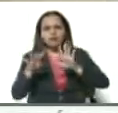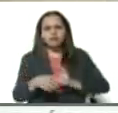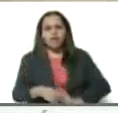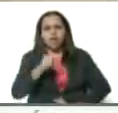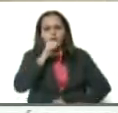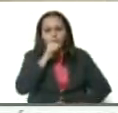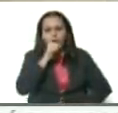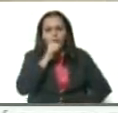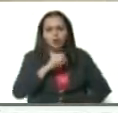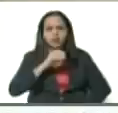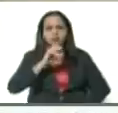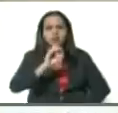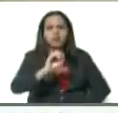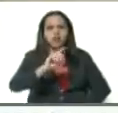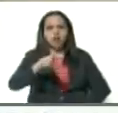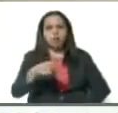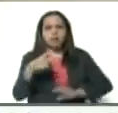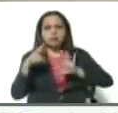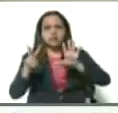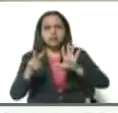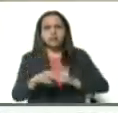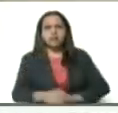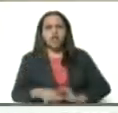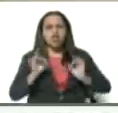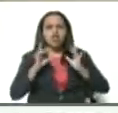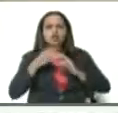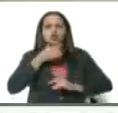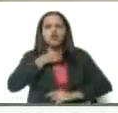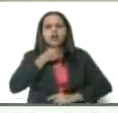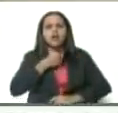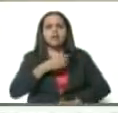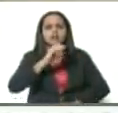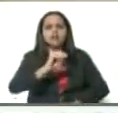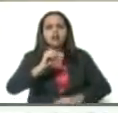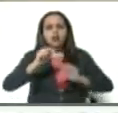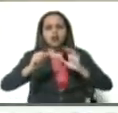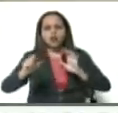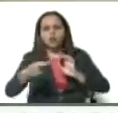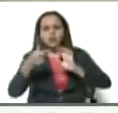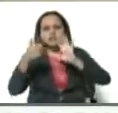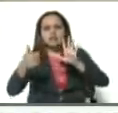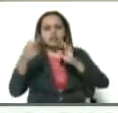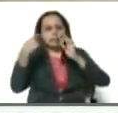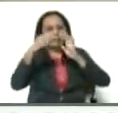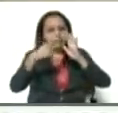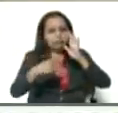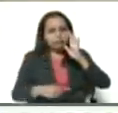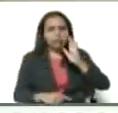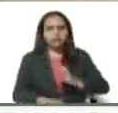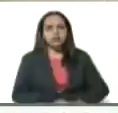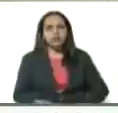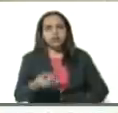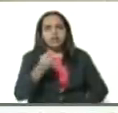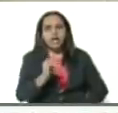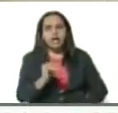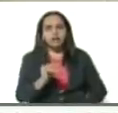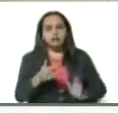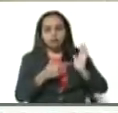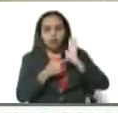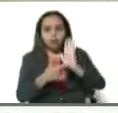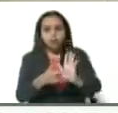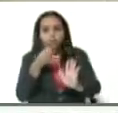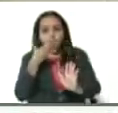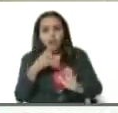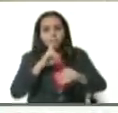tos seca, 0.7%, dolor de garganta, 0.6% y así por el estilo. Bueno, esto nos da un cuadro bien bueno para que